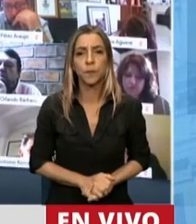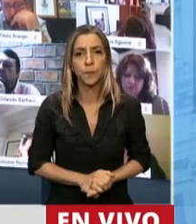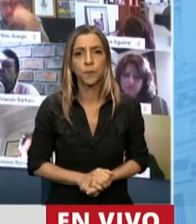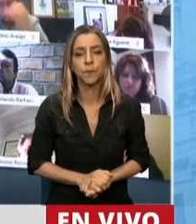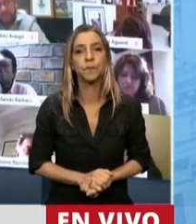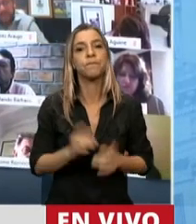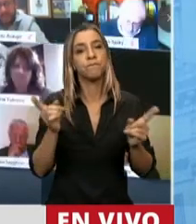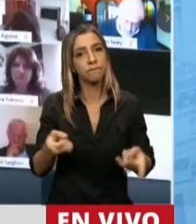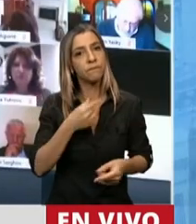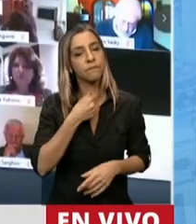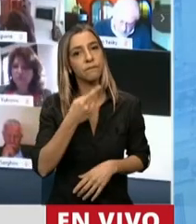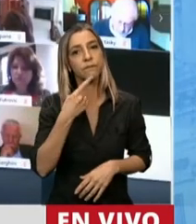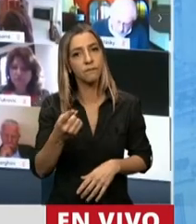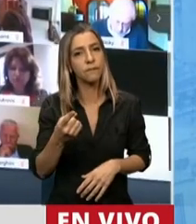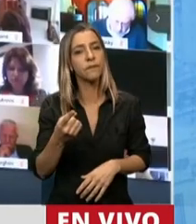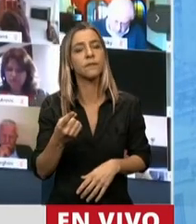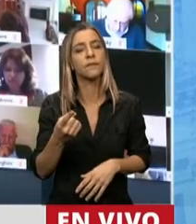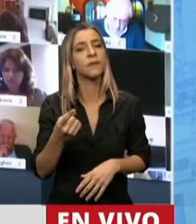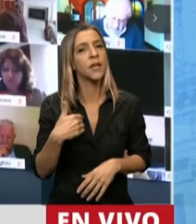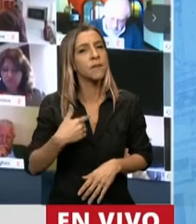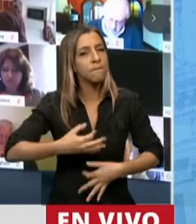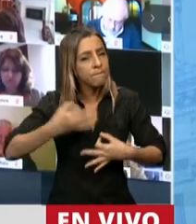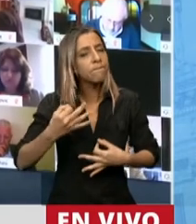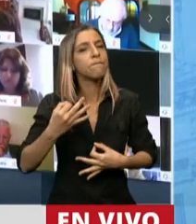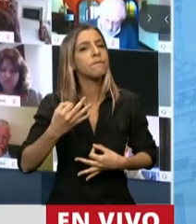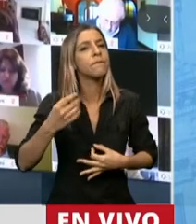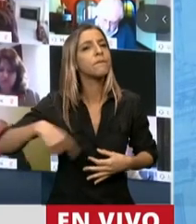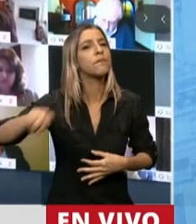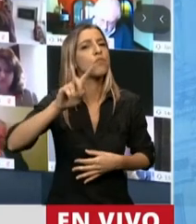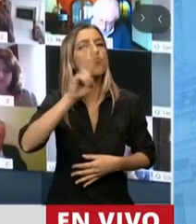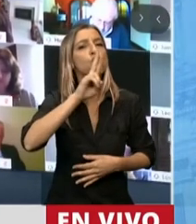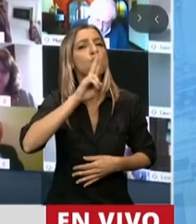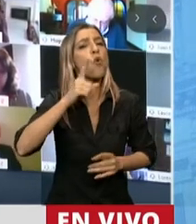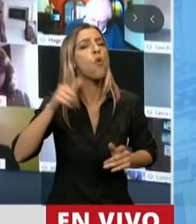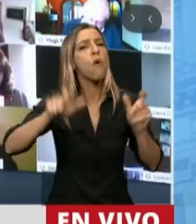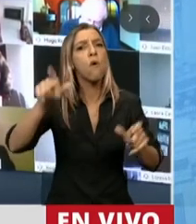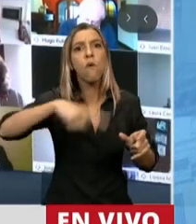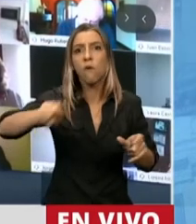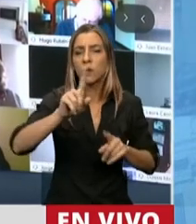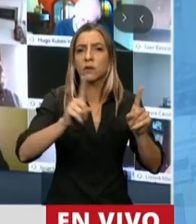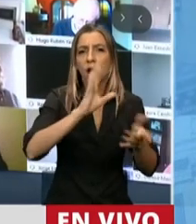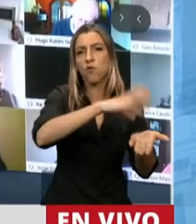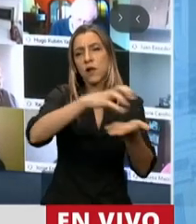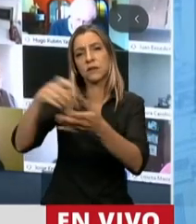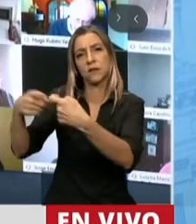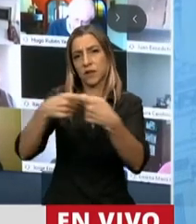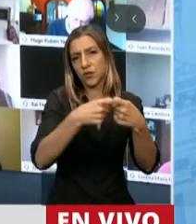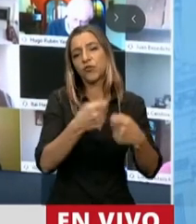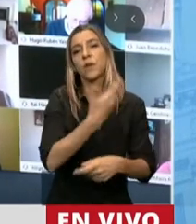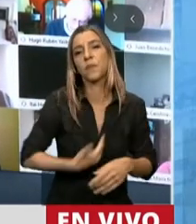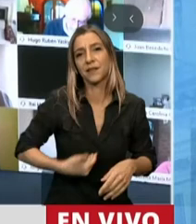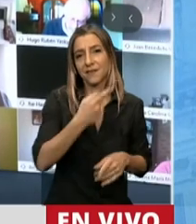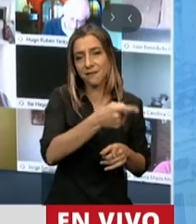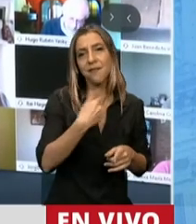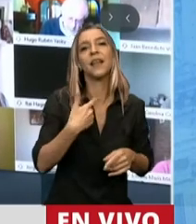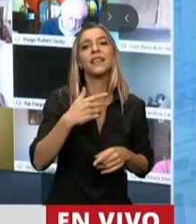Y quiero destacar especialmente a las mujeres. Hay algunas presidentes de asociaciones, voy a nombrar a una, Añeca